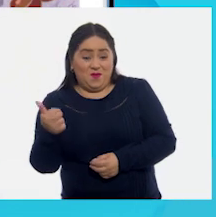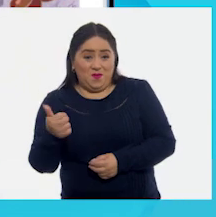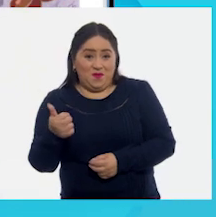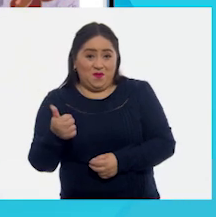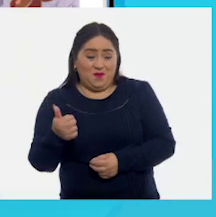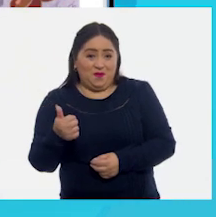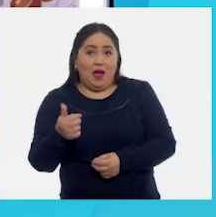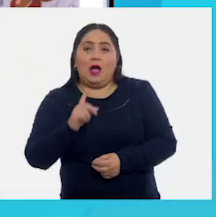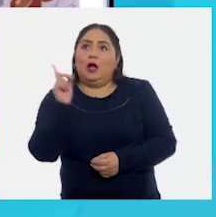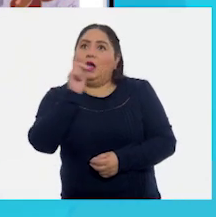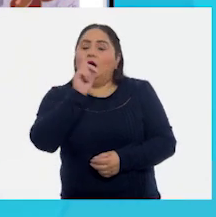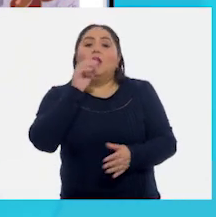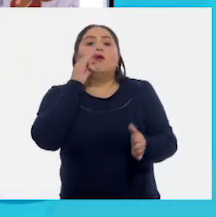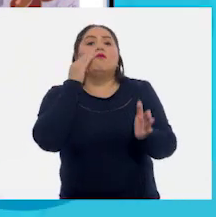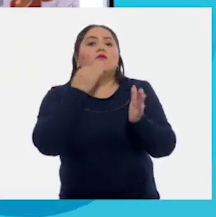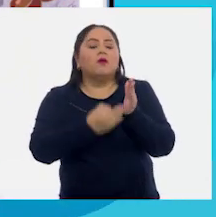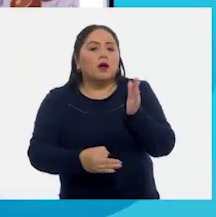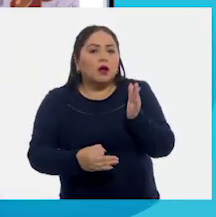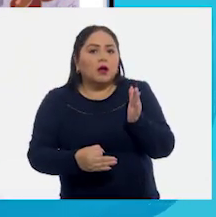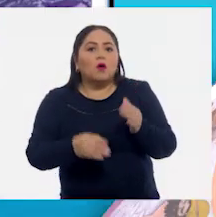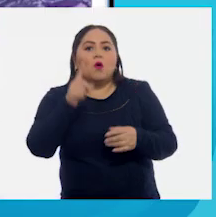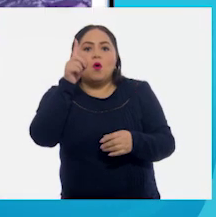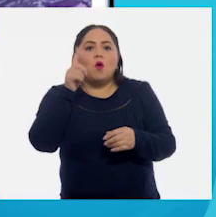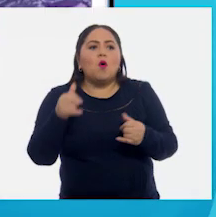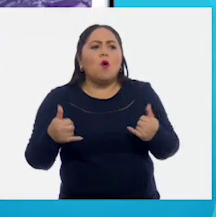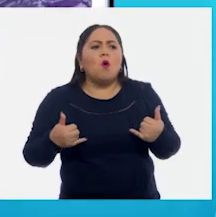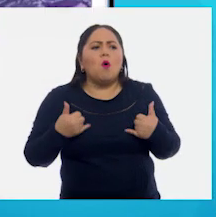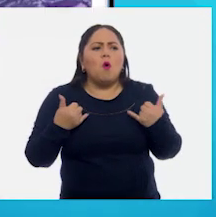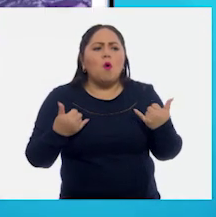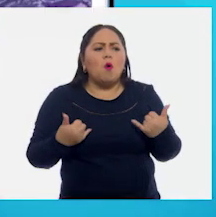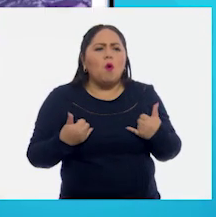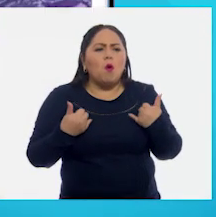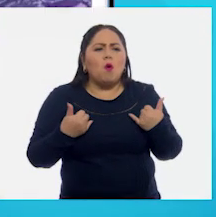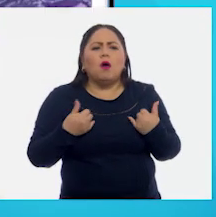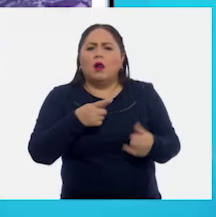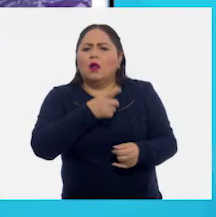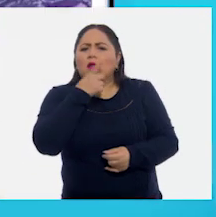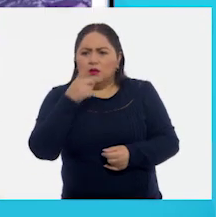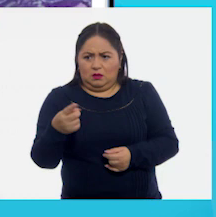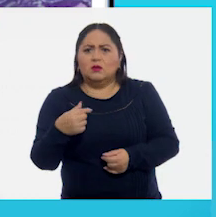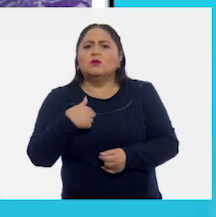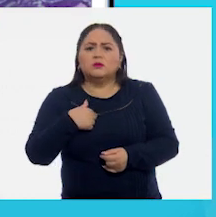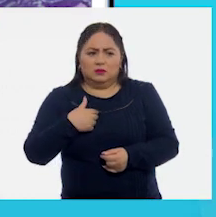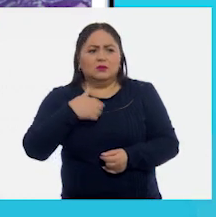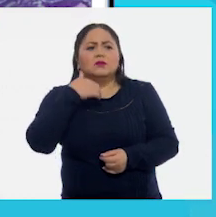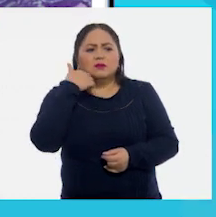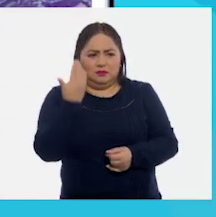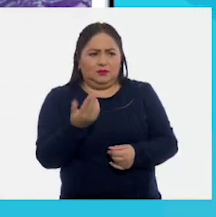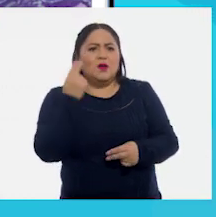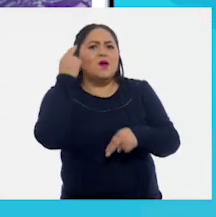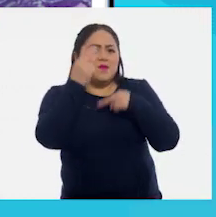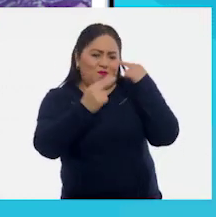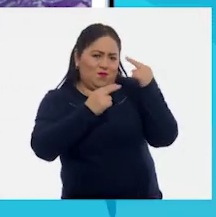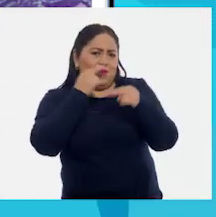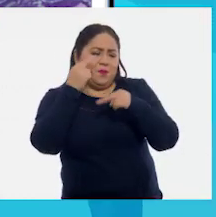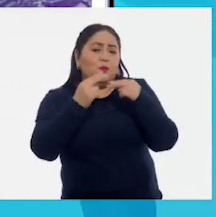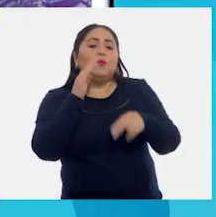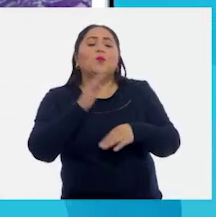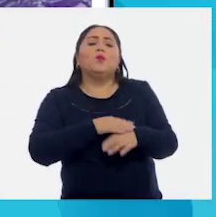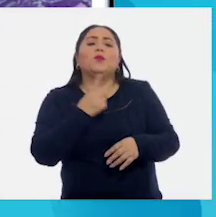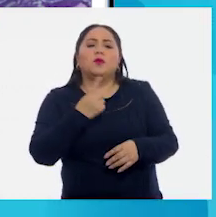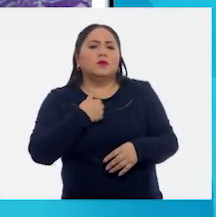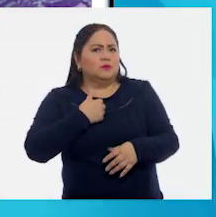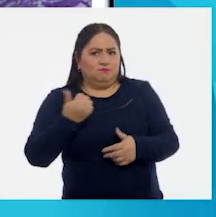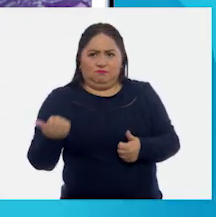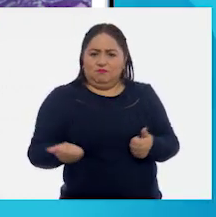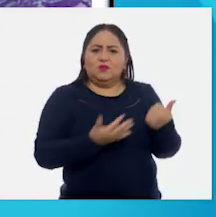no es cierto, nos falta un joven que él le dijo que sí se quería llevar la nube, que sí se